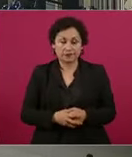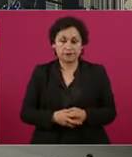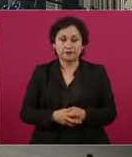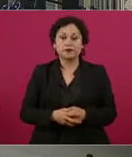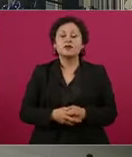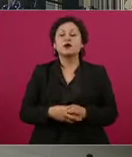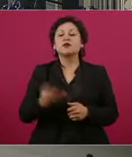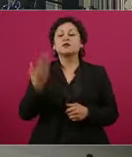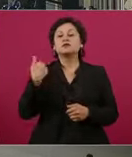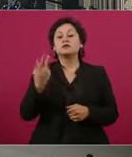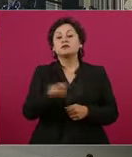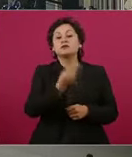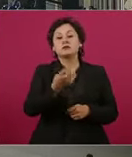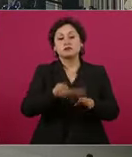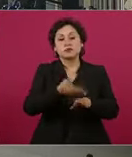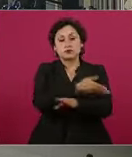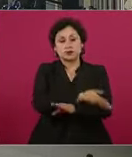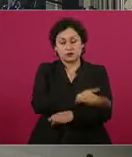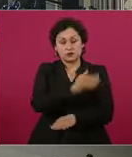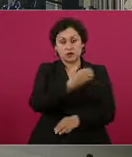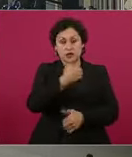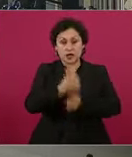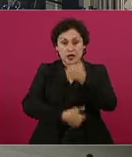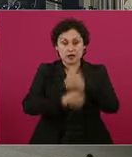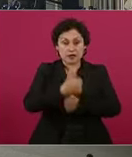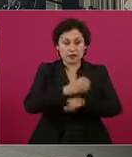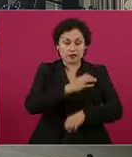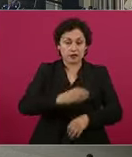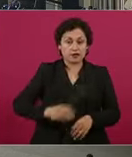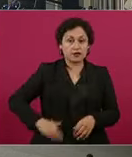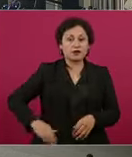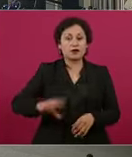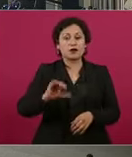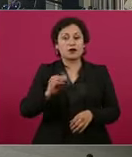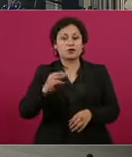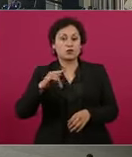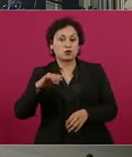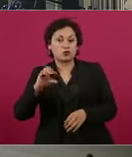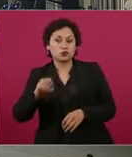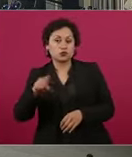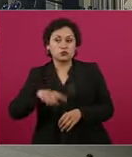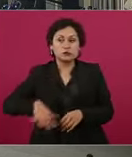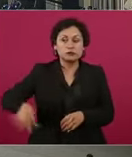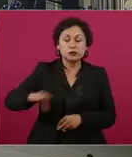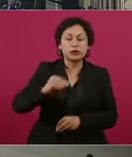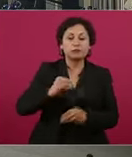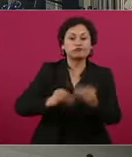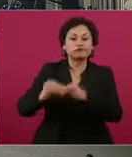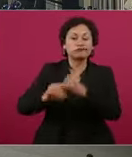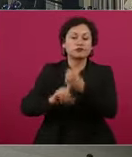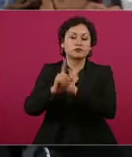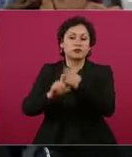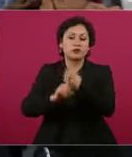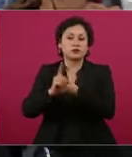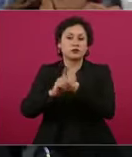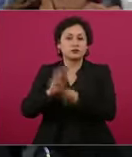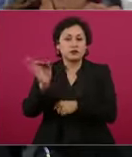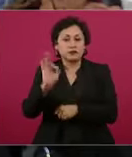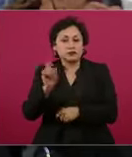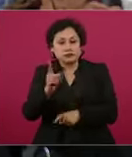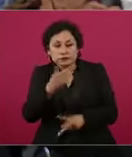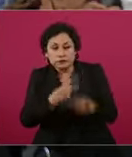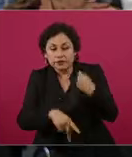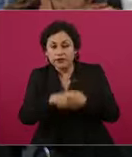el candidato Adán Augusto López ha estado en controversia por varios temas y si esto llegase a afectar su campaña por la coordinación de la defensa y no